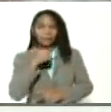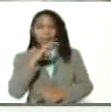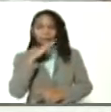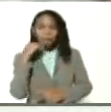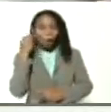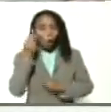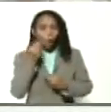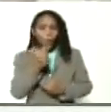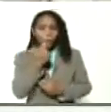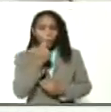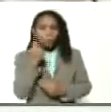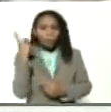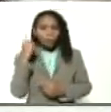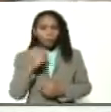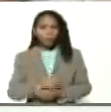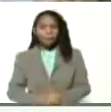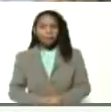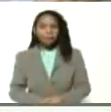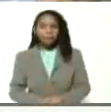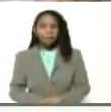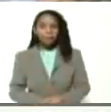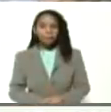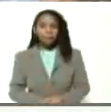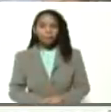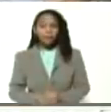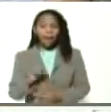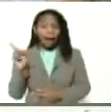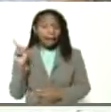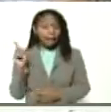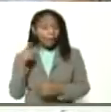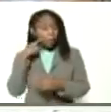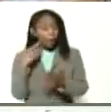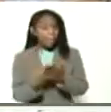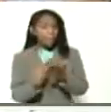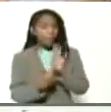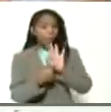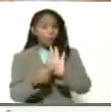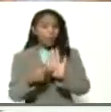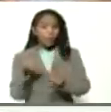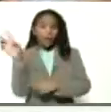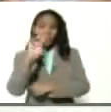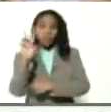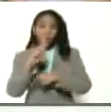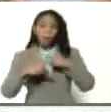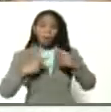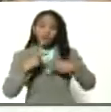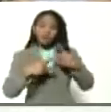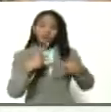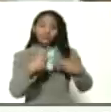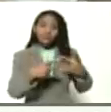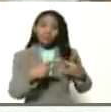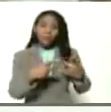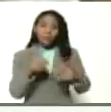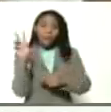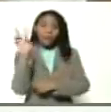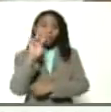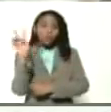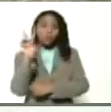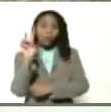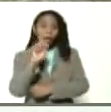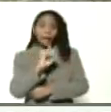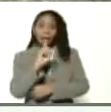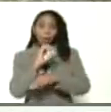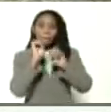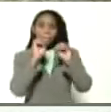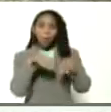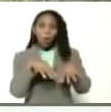rico grano mi comandante jefe esta es una muestra fehaciente de la Venezuela productiva de la Venezuela que no se